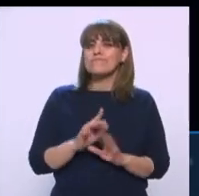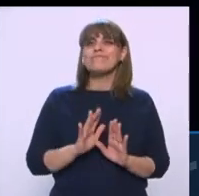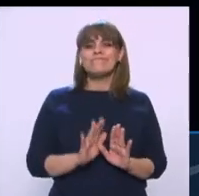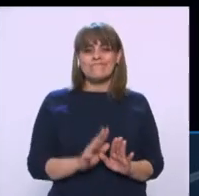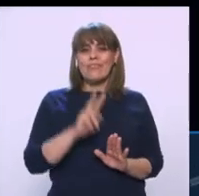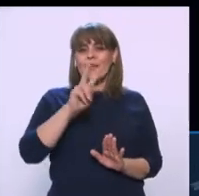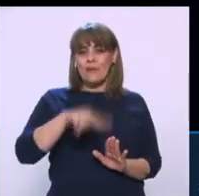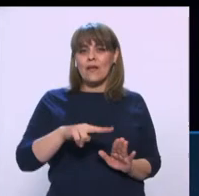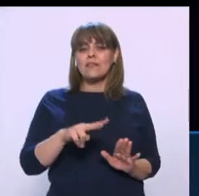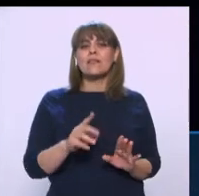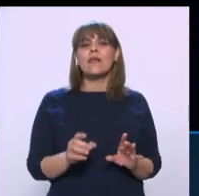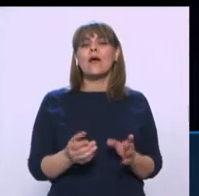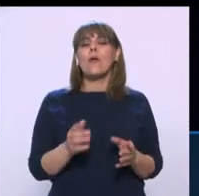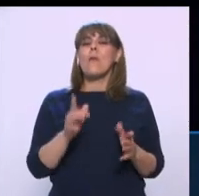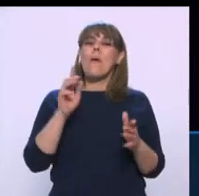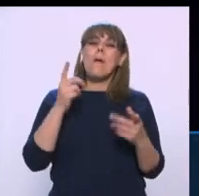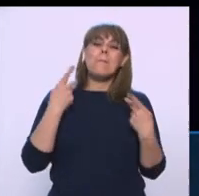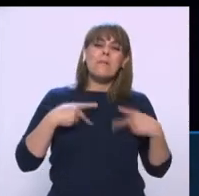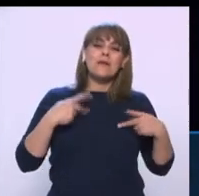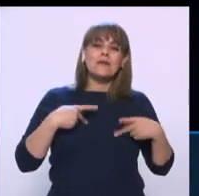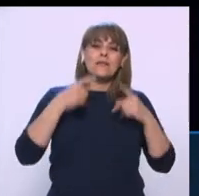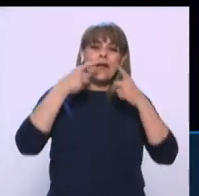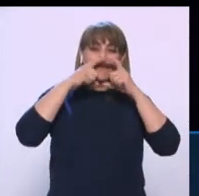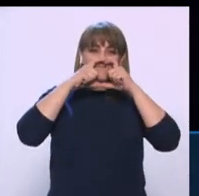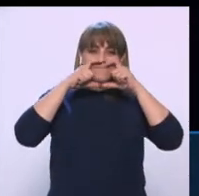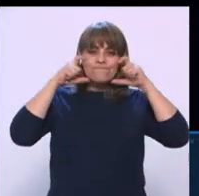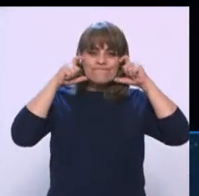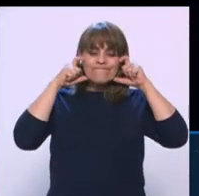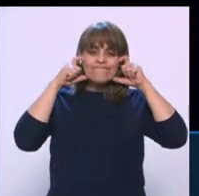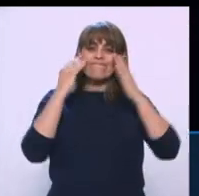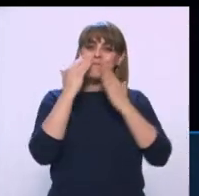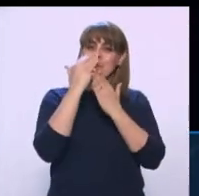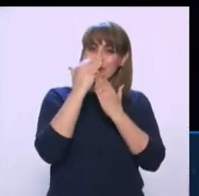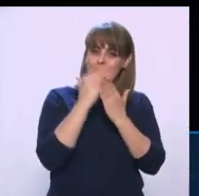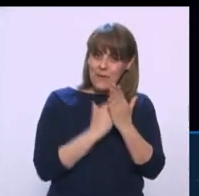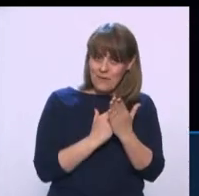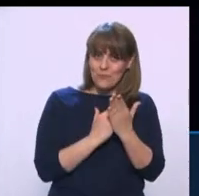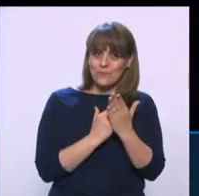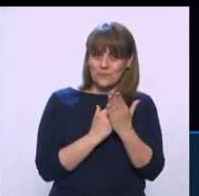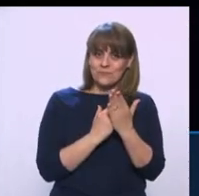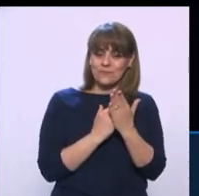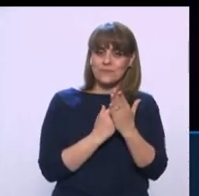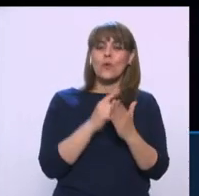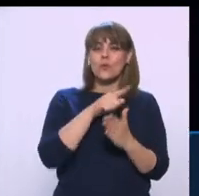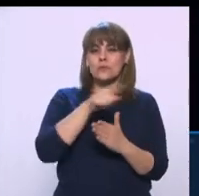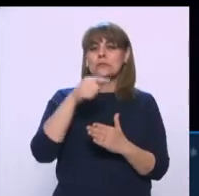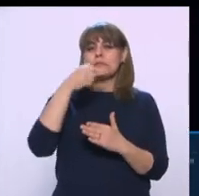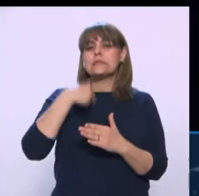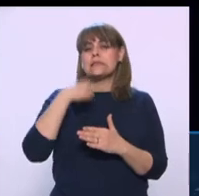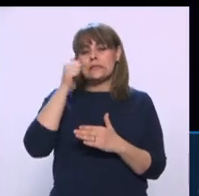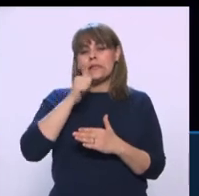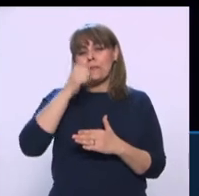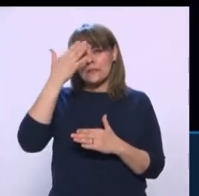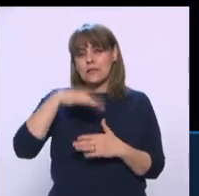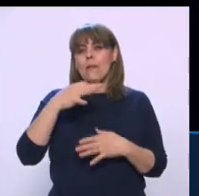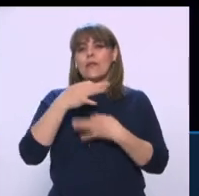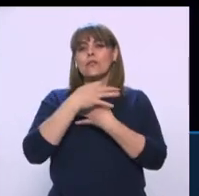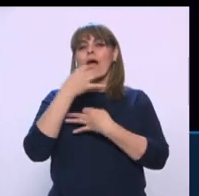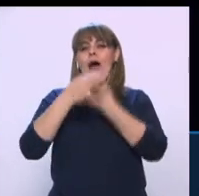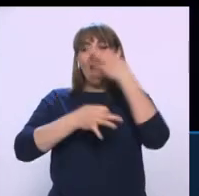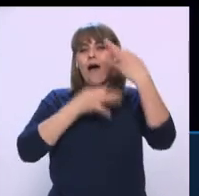relajamiento en el uso del cubrebocas. Ustedes recuerdan que se informa a quién es quién en